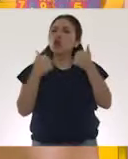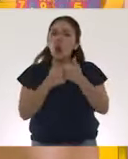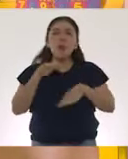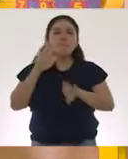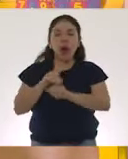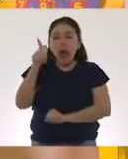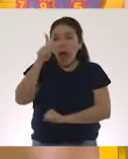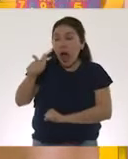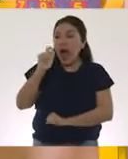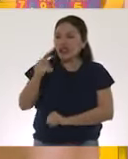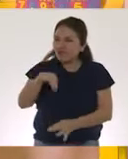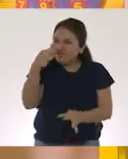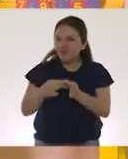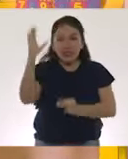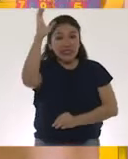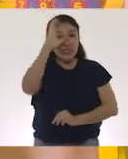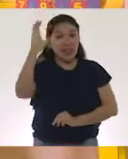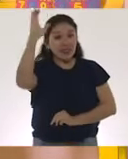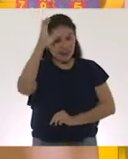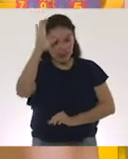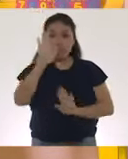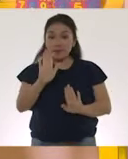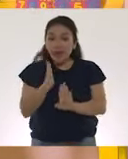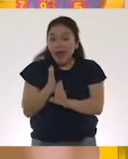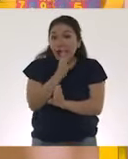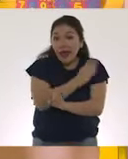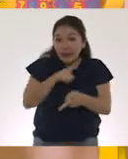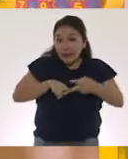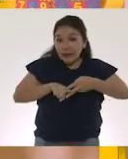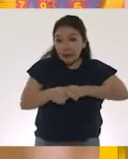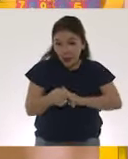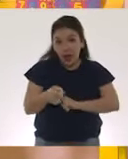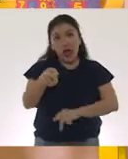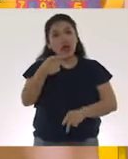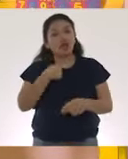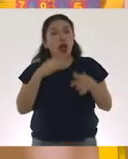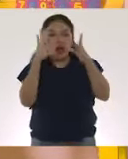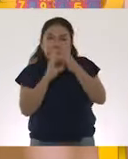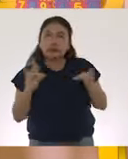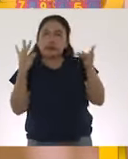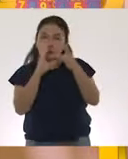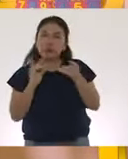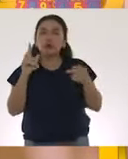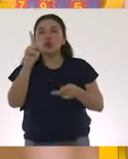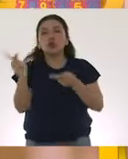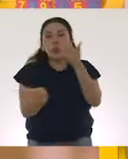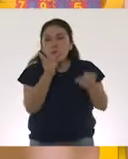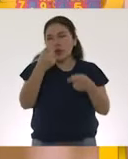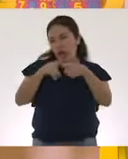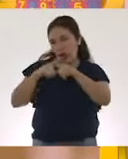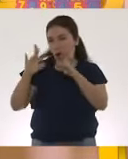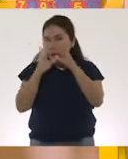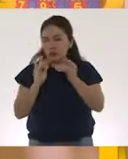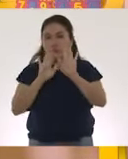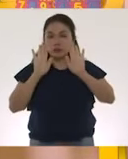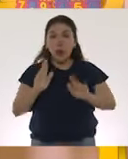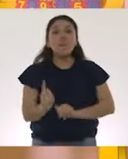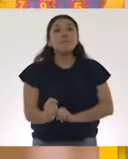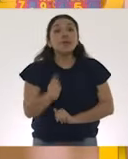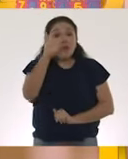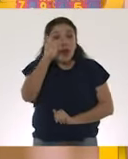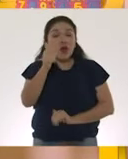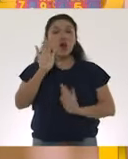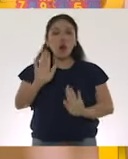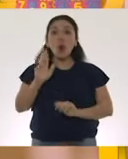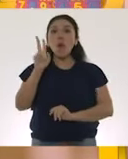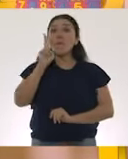evidencia científica. disponible. Pero antes de empezar a desarrollar estos temas, abordar sus preguntas, vamos a ver